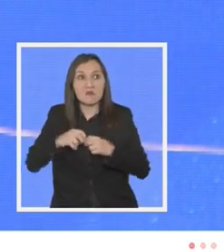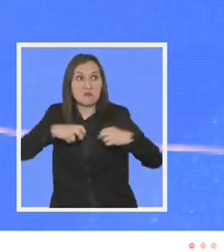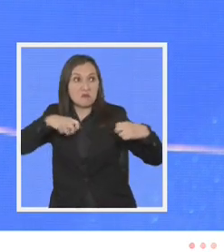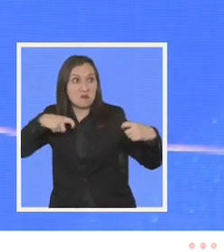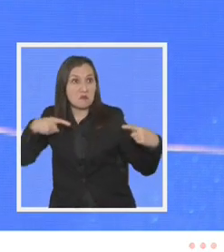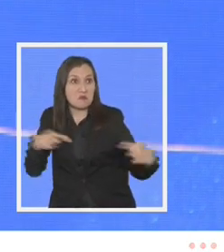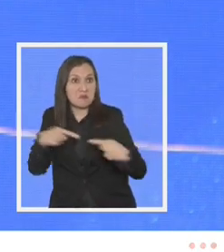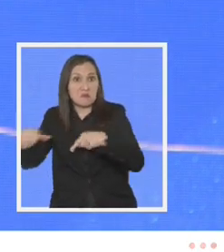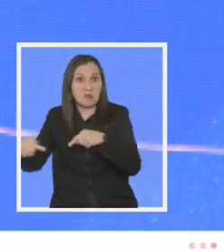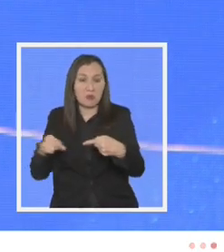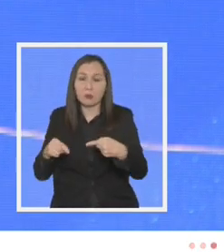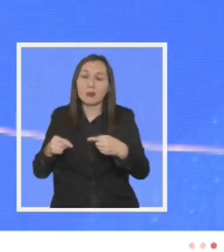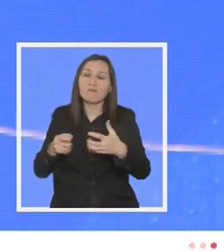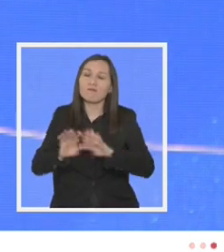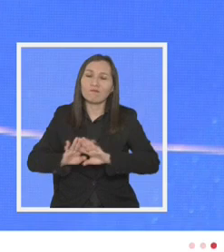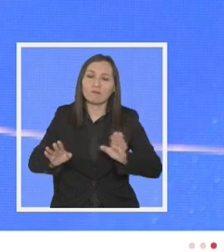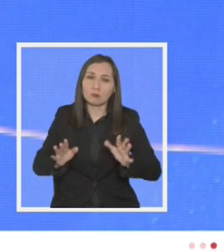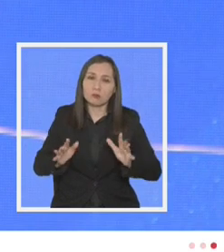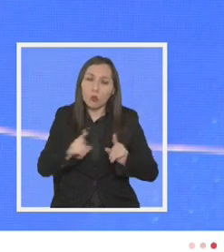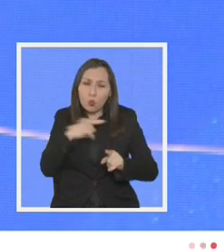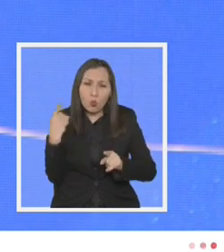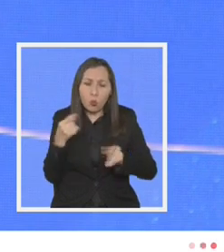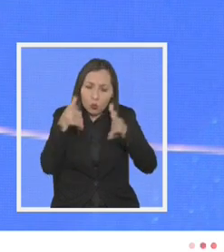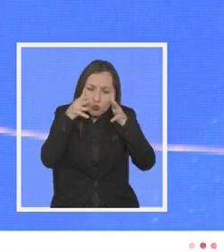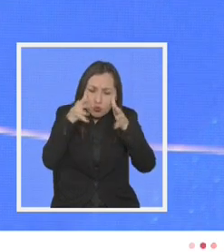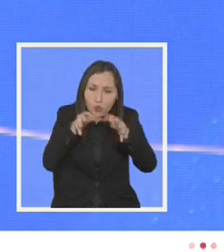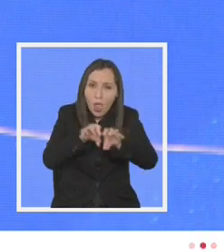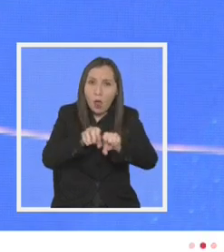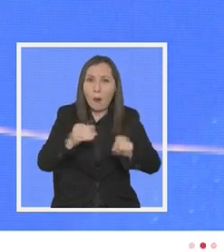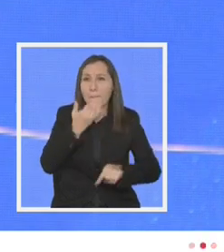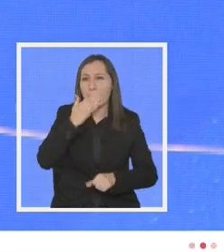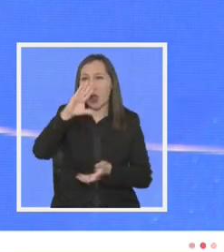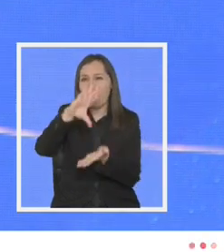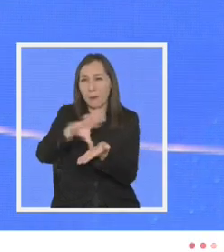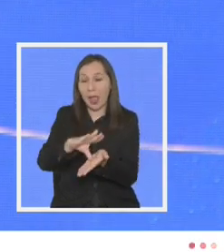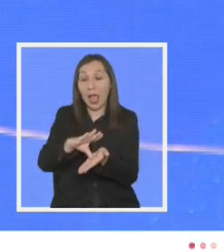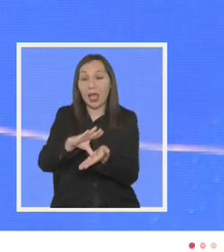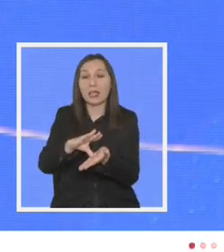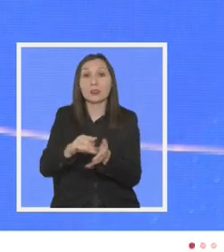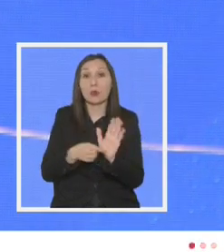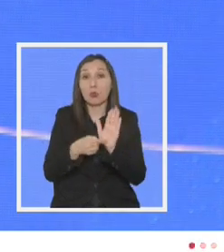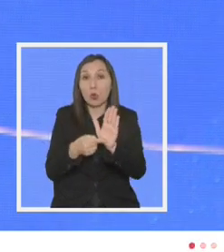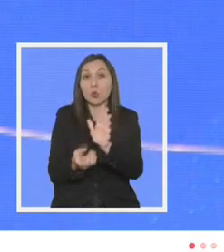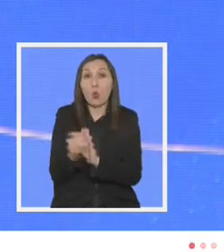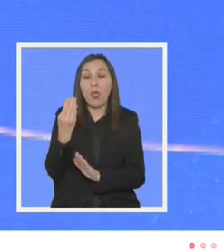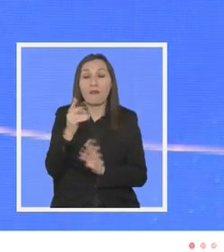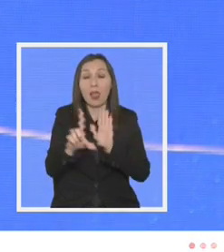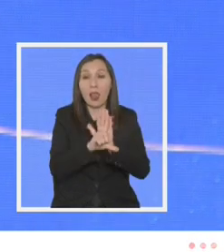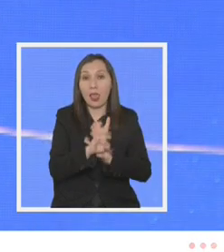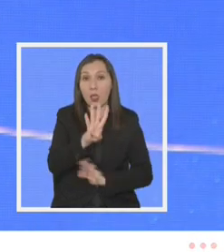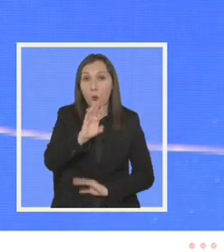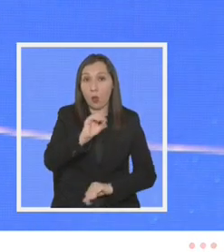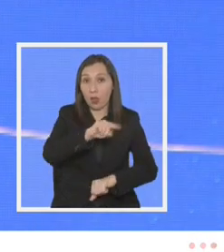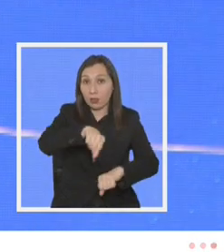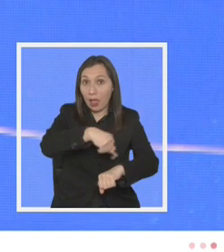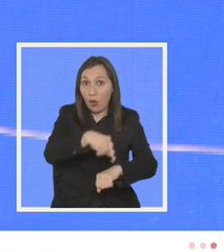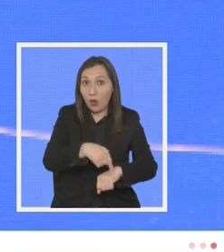y logramos acuerdos que pongan en el centro lo mejor para el país quedó demostrado con la nueva ley de 40 horas